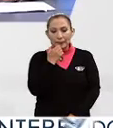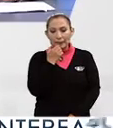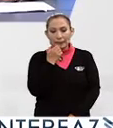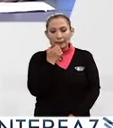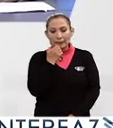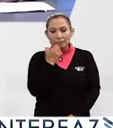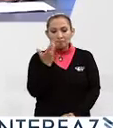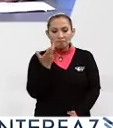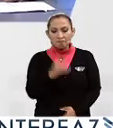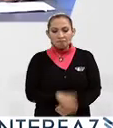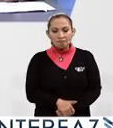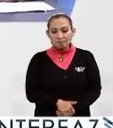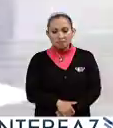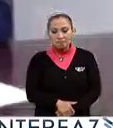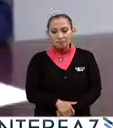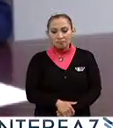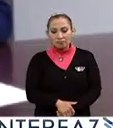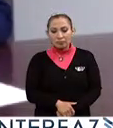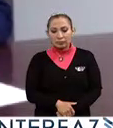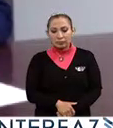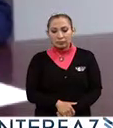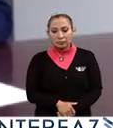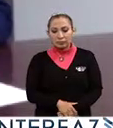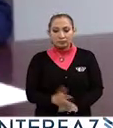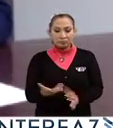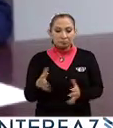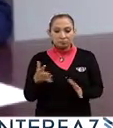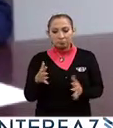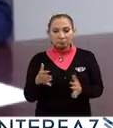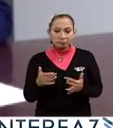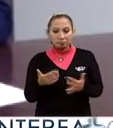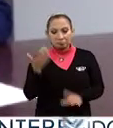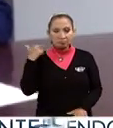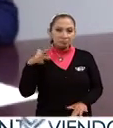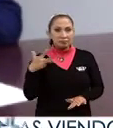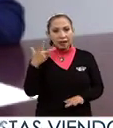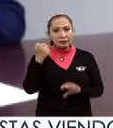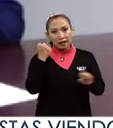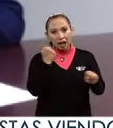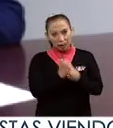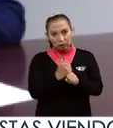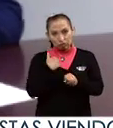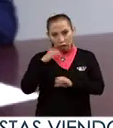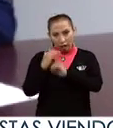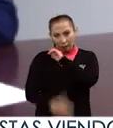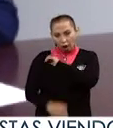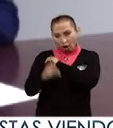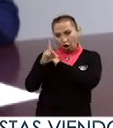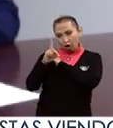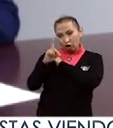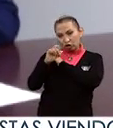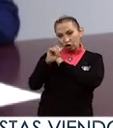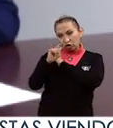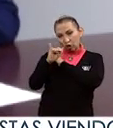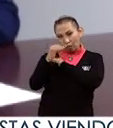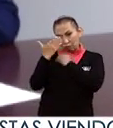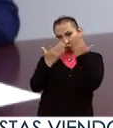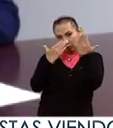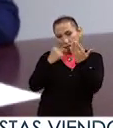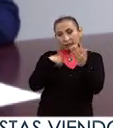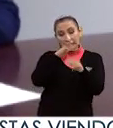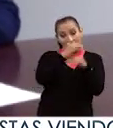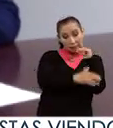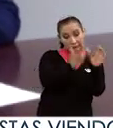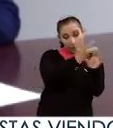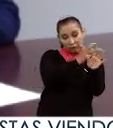hace ya 13 años que terminé el doctorado y que regresé a México cuando